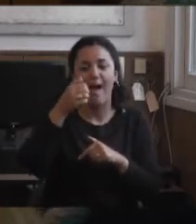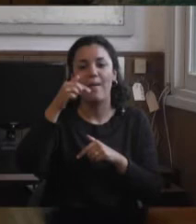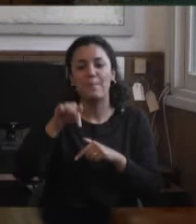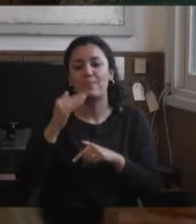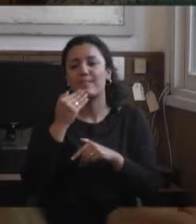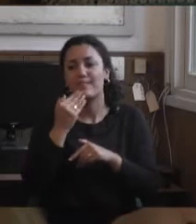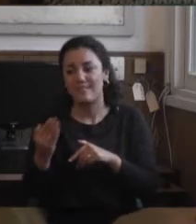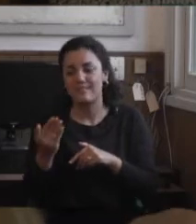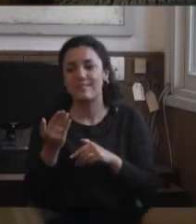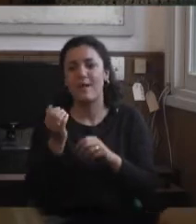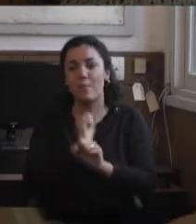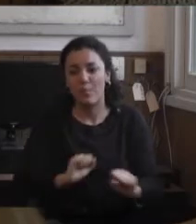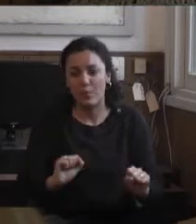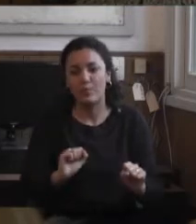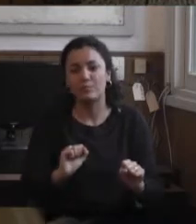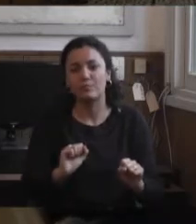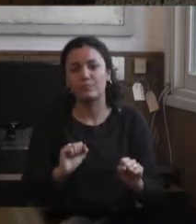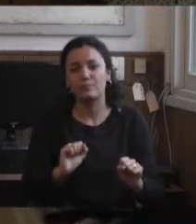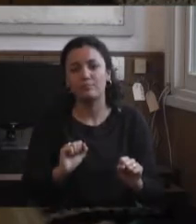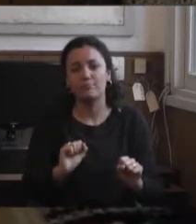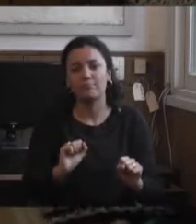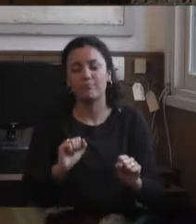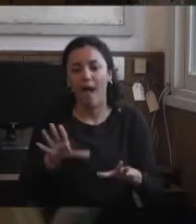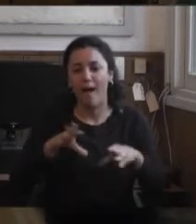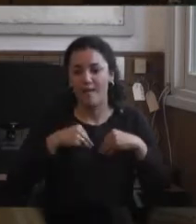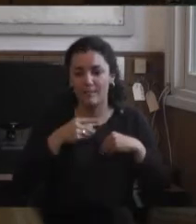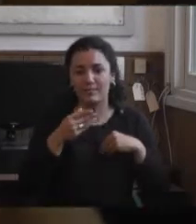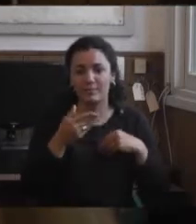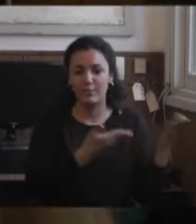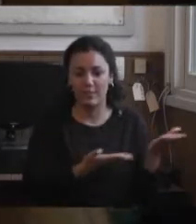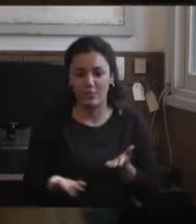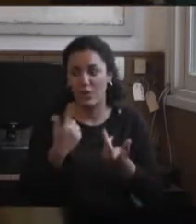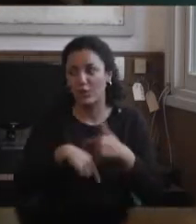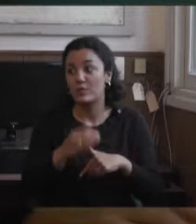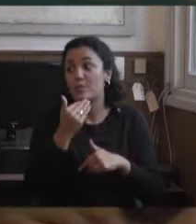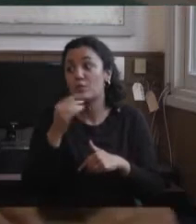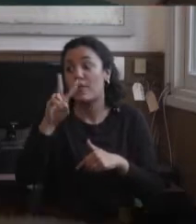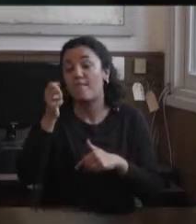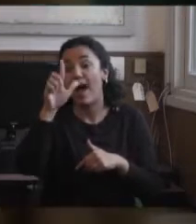particular por haber accedido a la invitación. Así que, no sé, ¿vale? Sí.